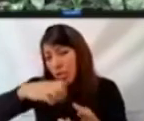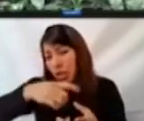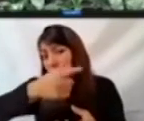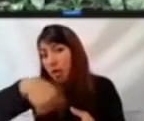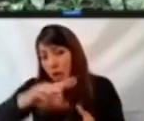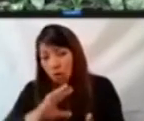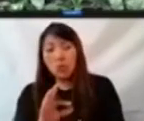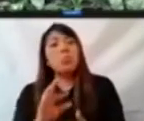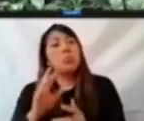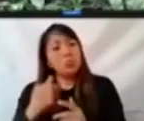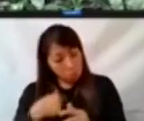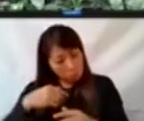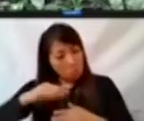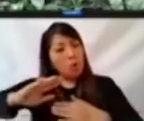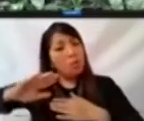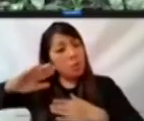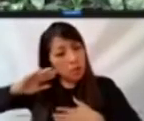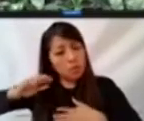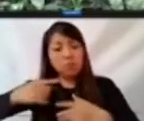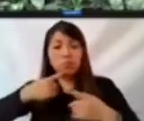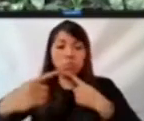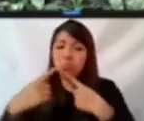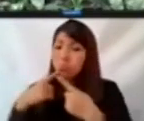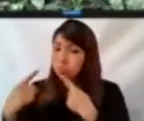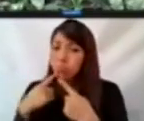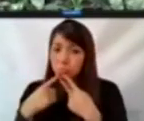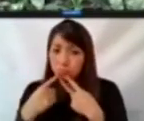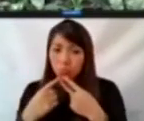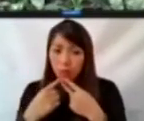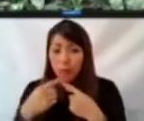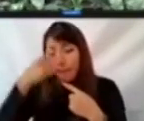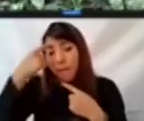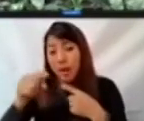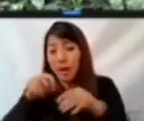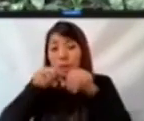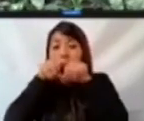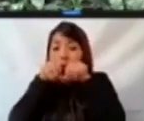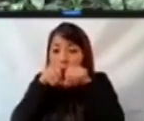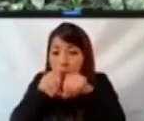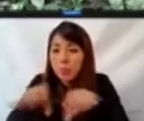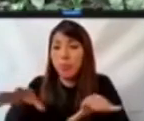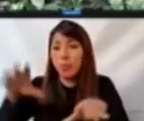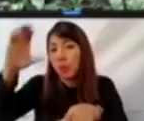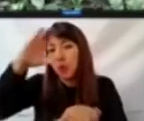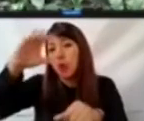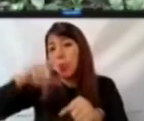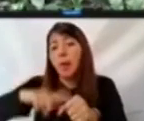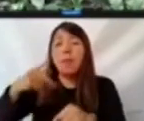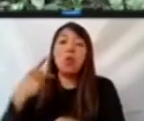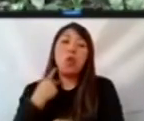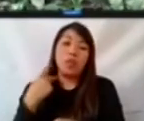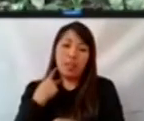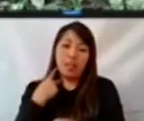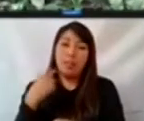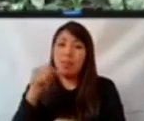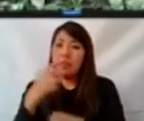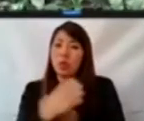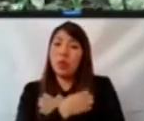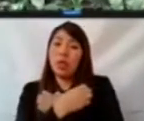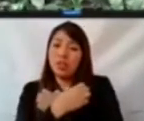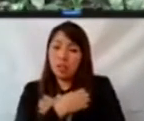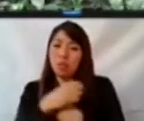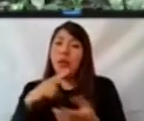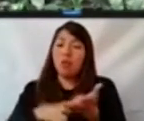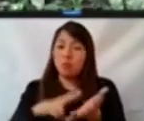y perfeccionar nuestras acciones en cuanto a difundir la cultura política, democrática y la educación cívica, respetar,